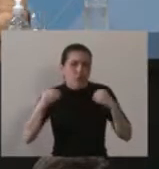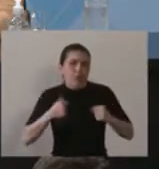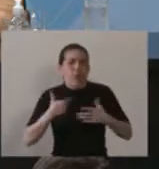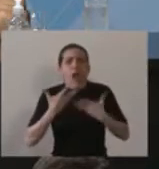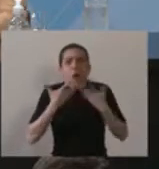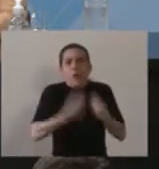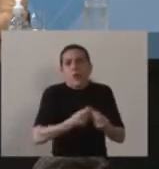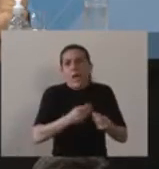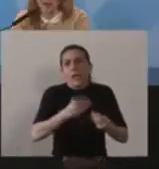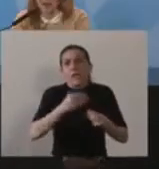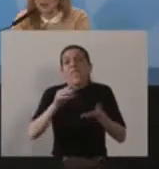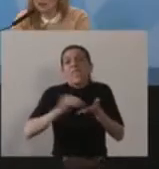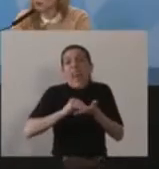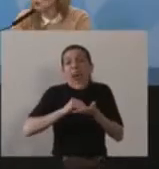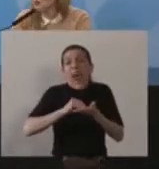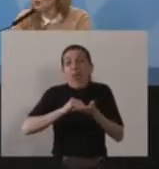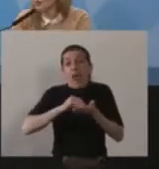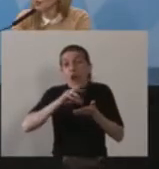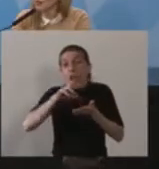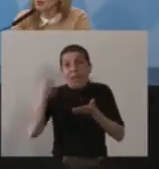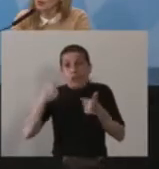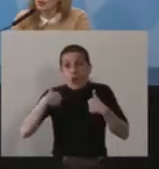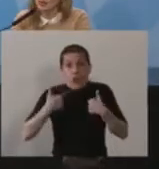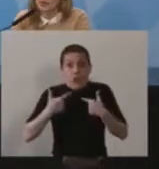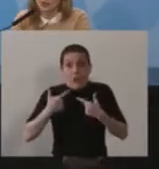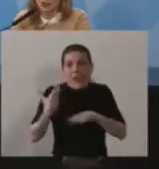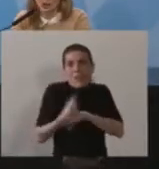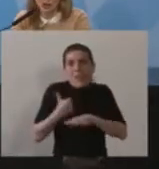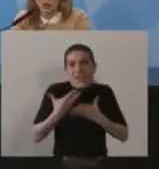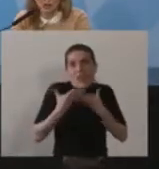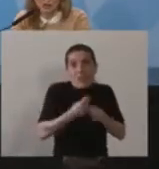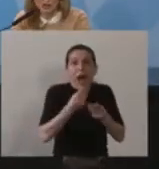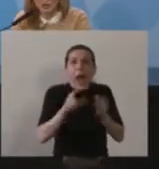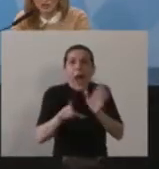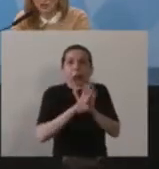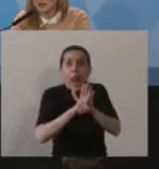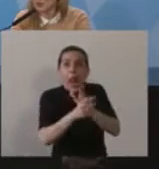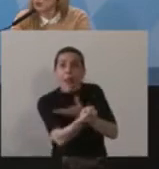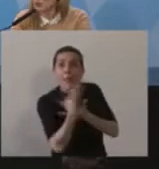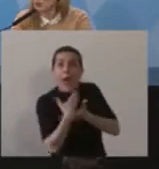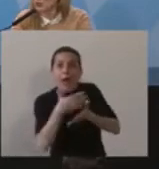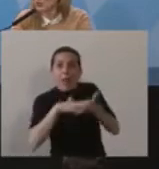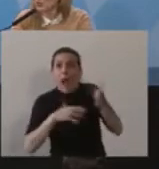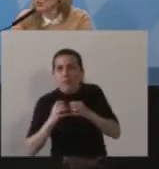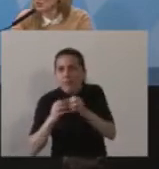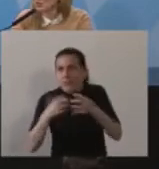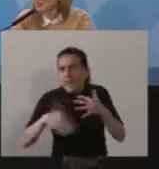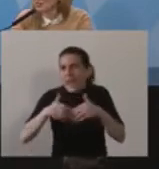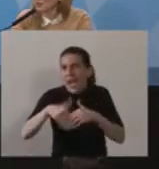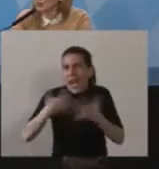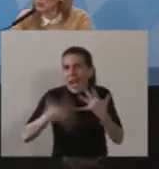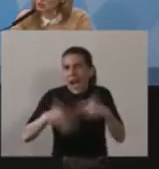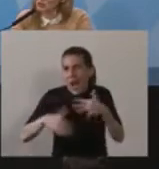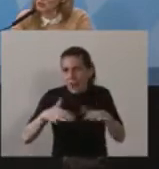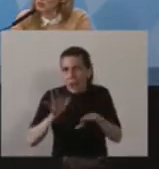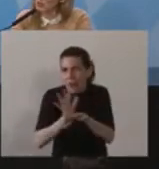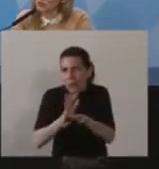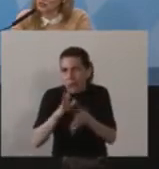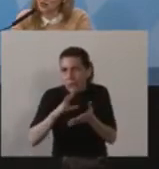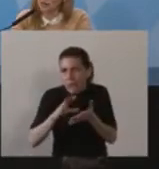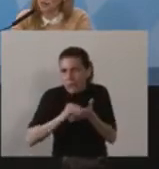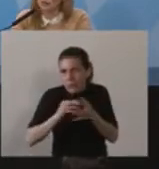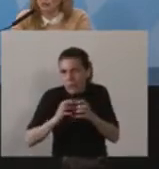para que la ley que usted envíe pueda ser tratada prontamente, con la amplia discusión que nos caracteriza, pero creo que es una